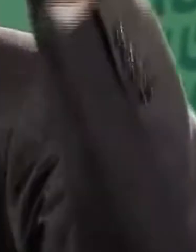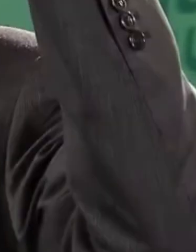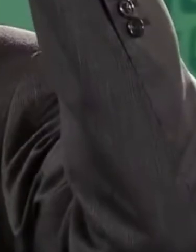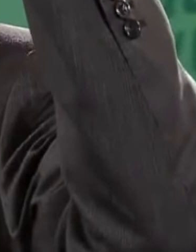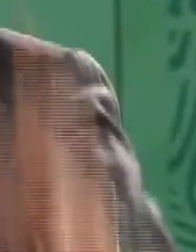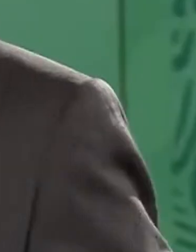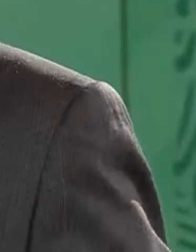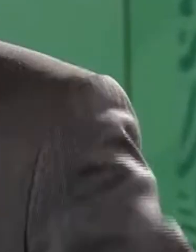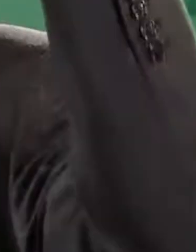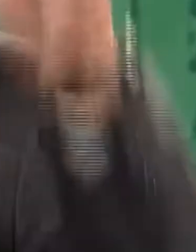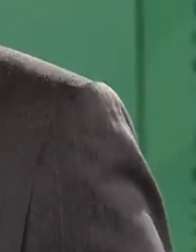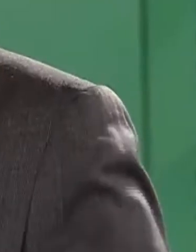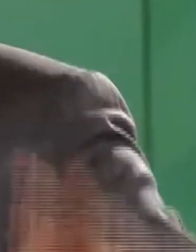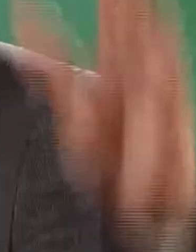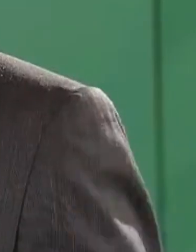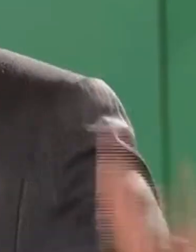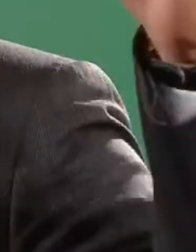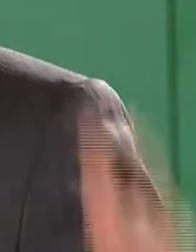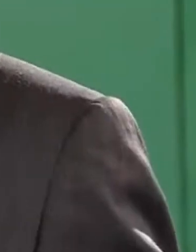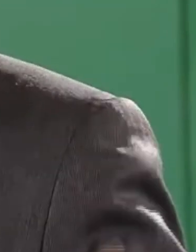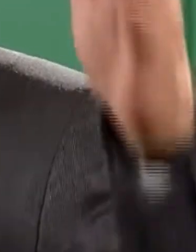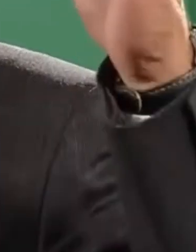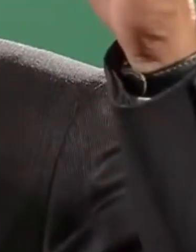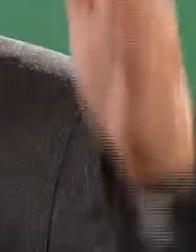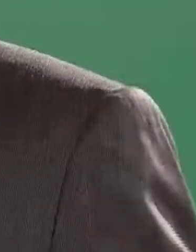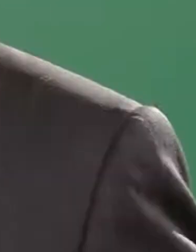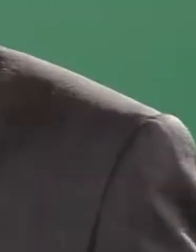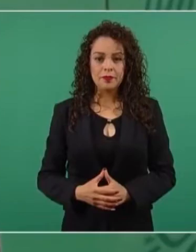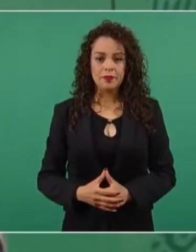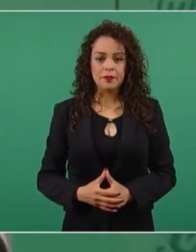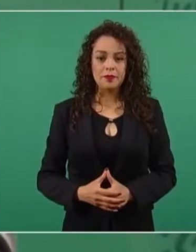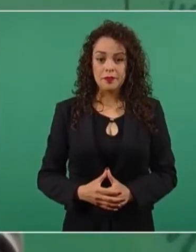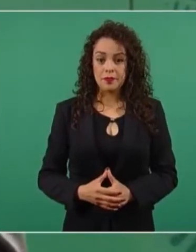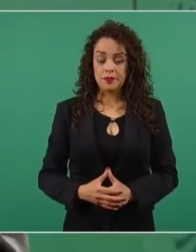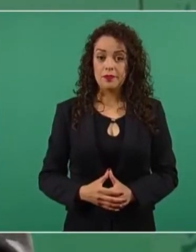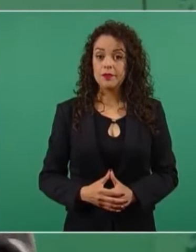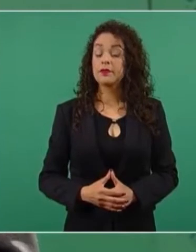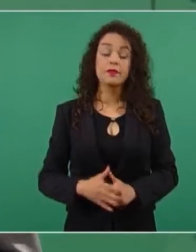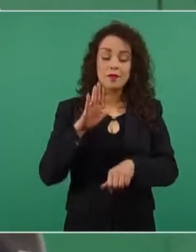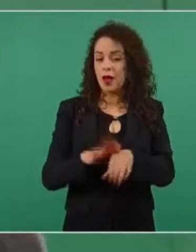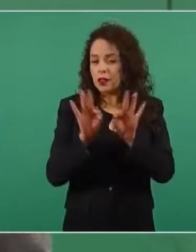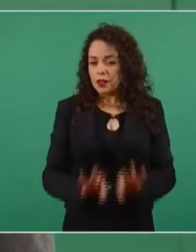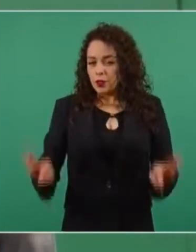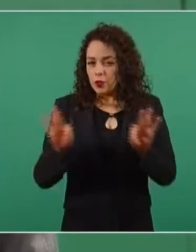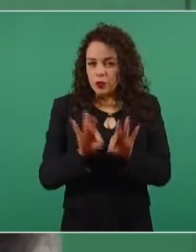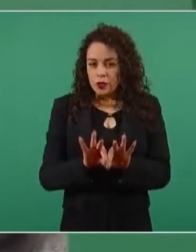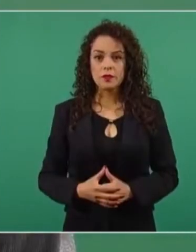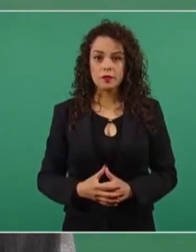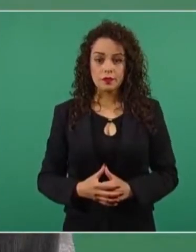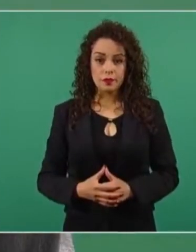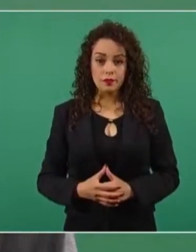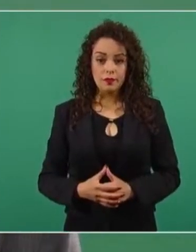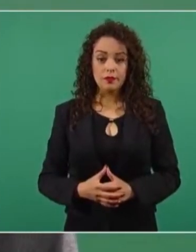salud y si lo quiere el pueblo, voy a estar hasta finales de septiembre del 2024. Y lo más importante de todo, lo que resulta